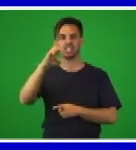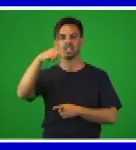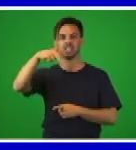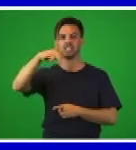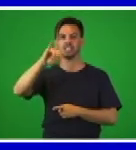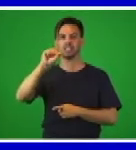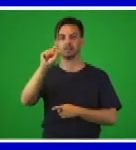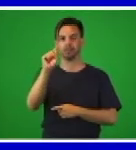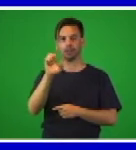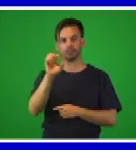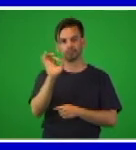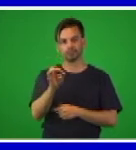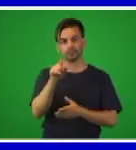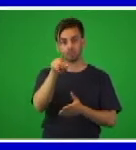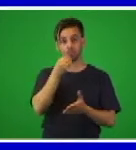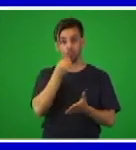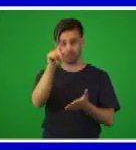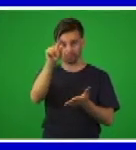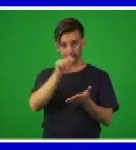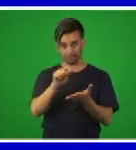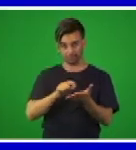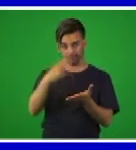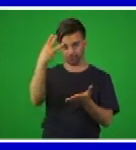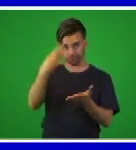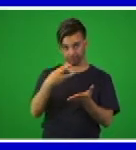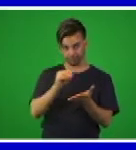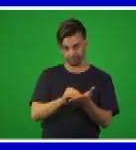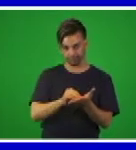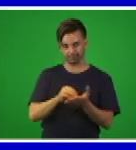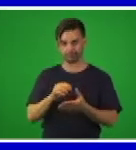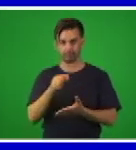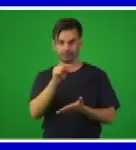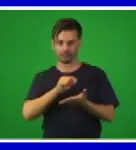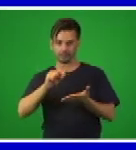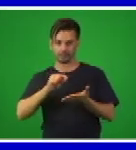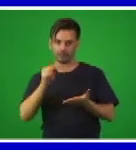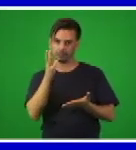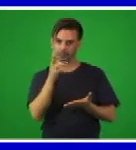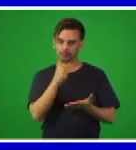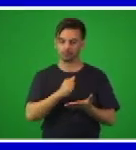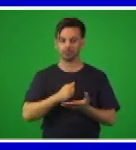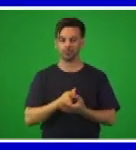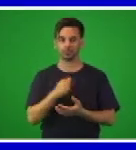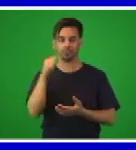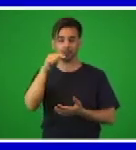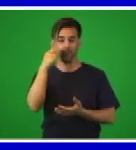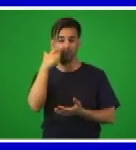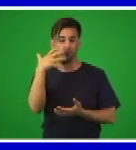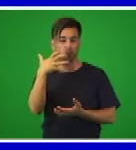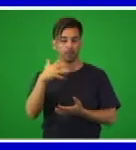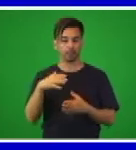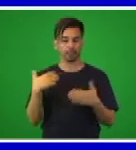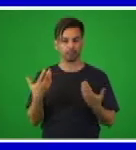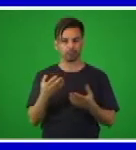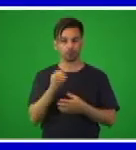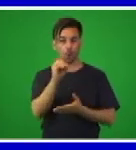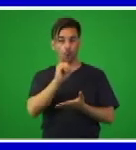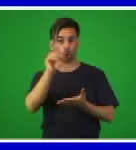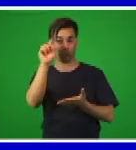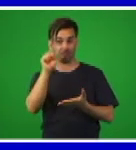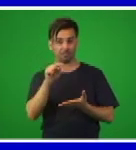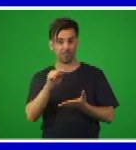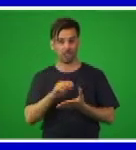en la caligrafía, pero fundamentalmente en estas palabras, en la ortografía, porque en la palabra umbral, por ejemplo,